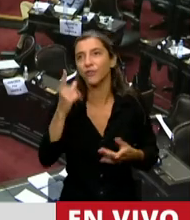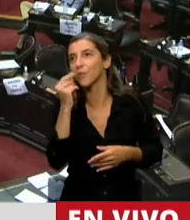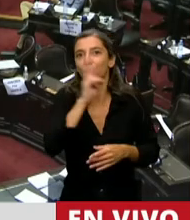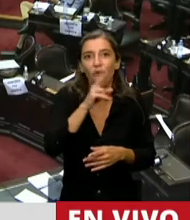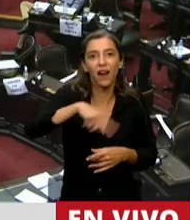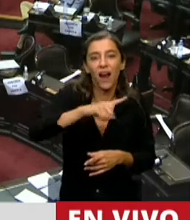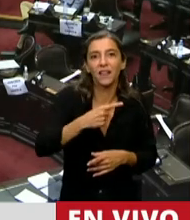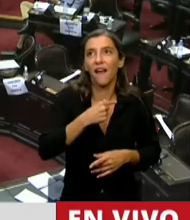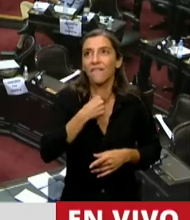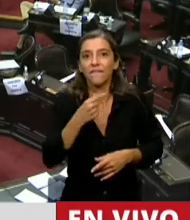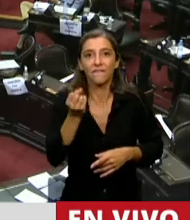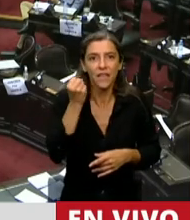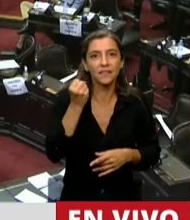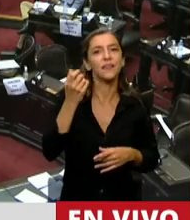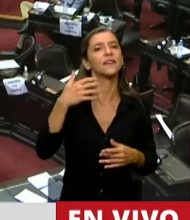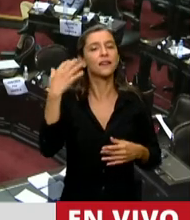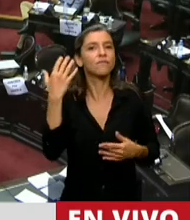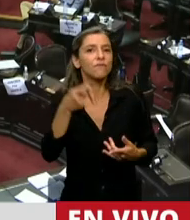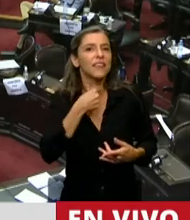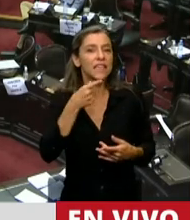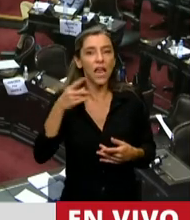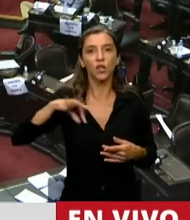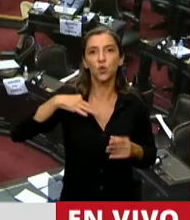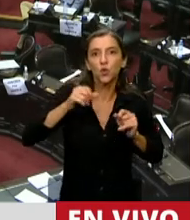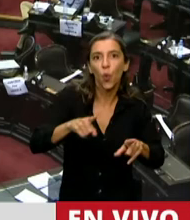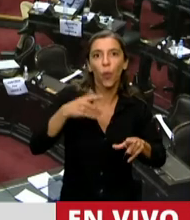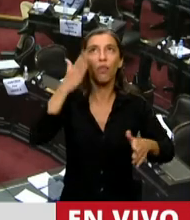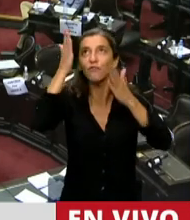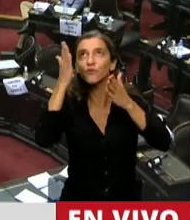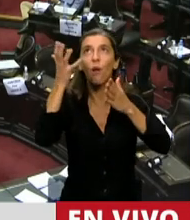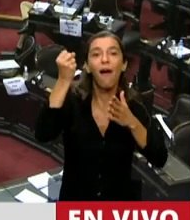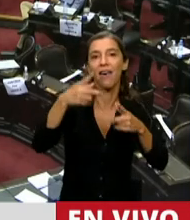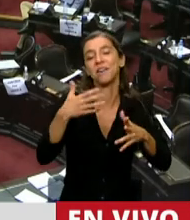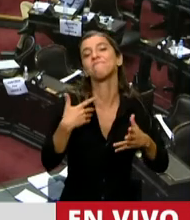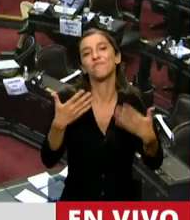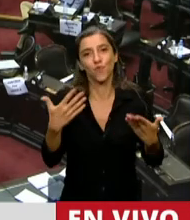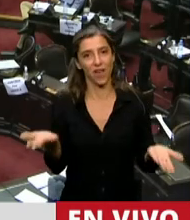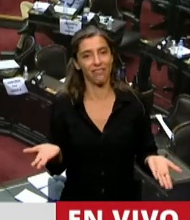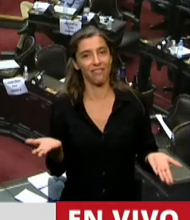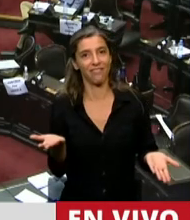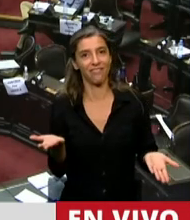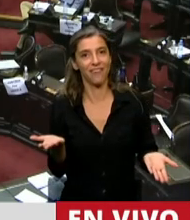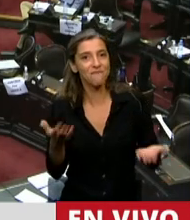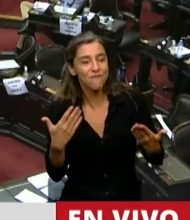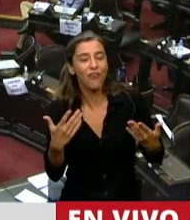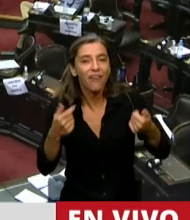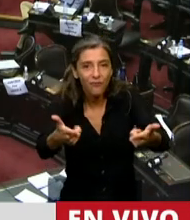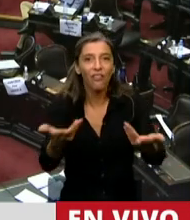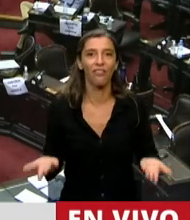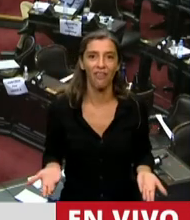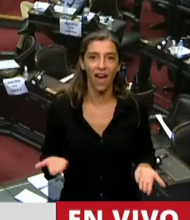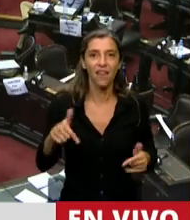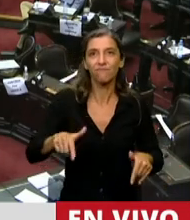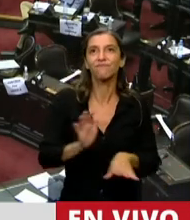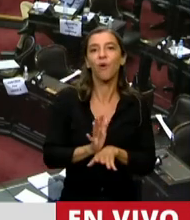sabemos cómo dedican su vida a este sueño que es, bueno, desde el conocimiento tener un país más